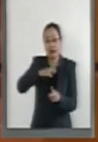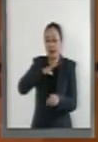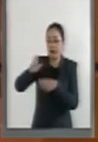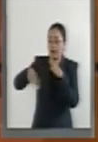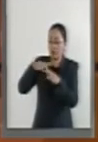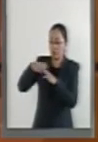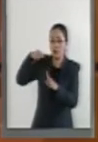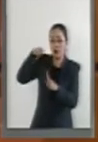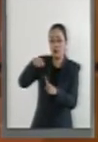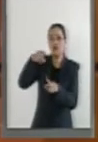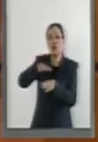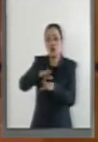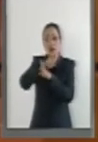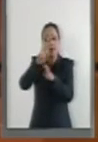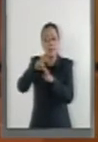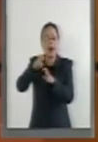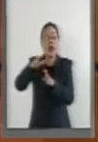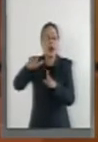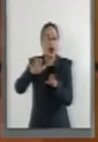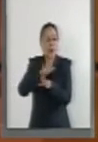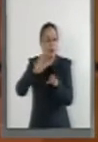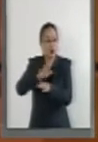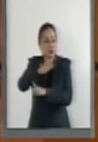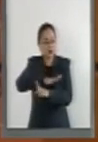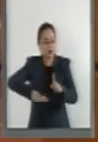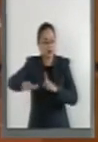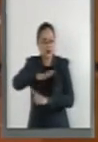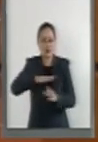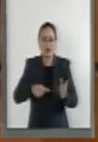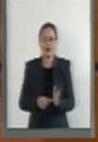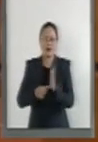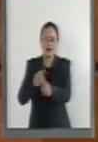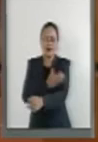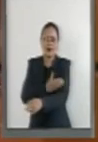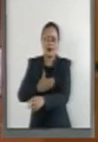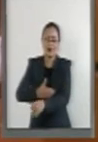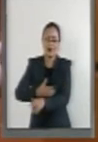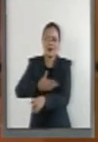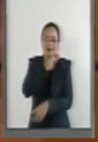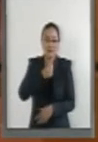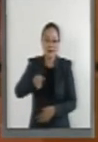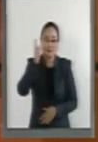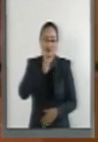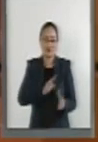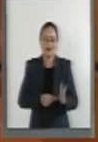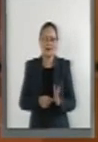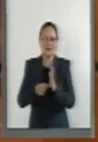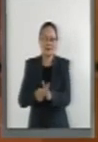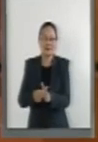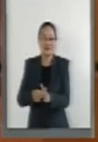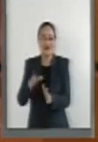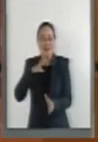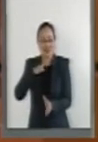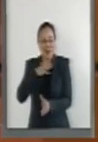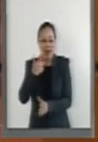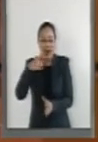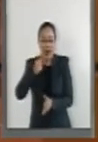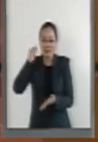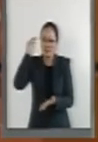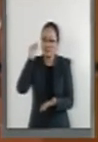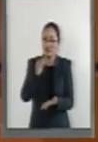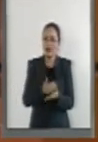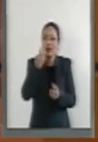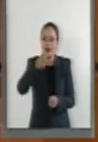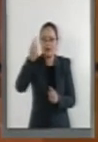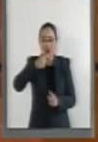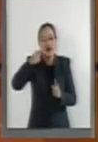mundo en materia de cambio climático son enormes, compañeras y compañeros. La reducción de emisiones de gases de efecto invernadero para detener el